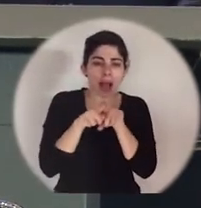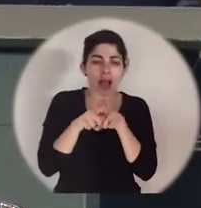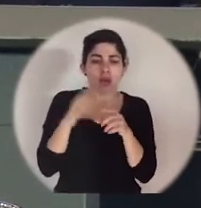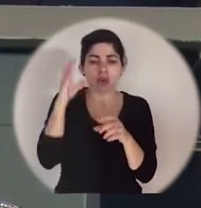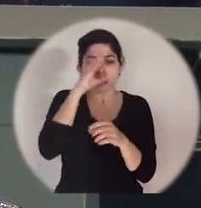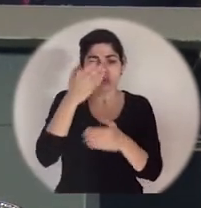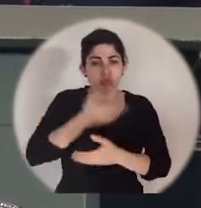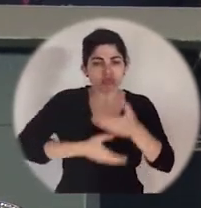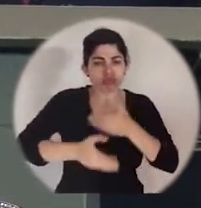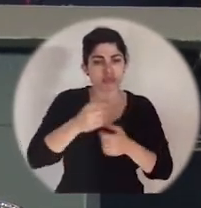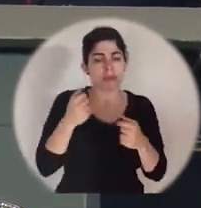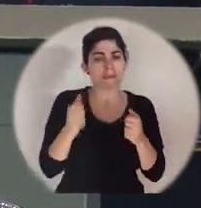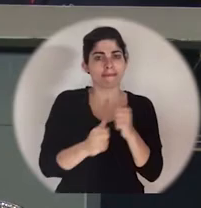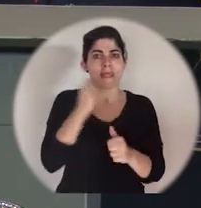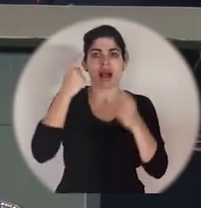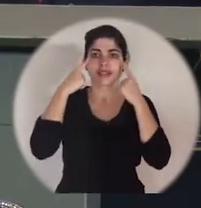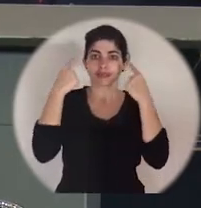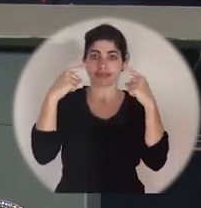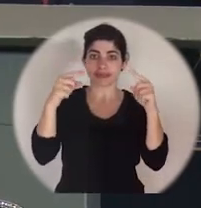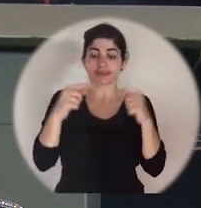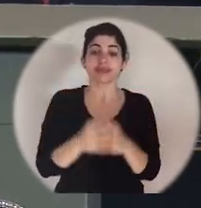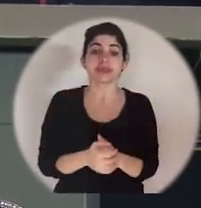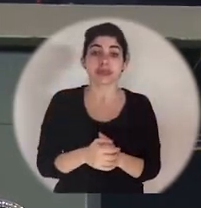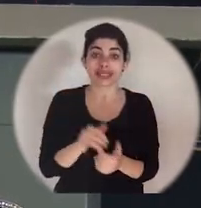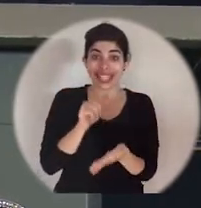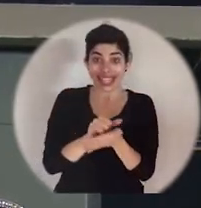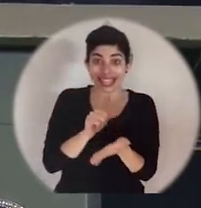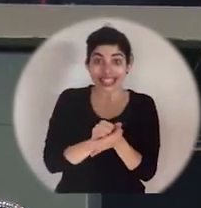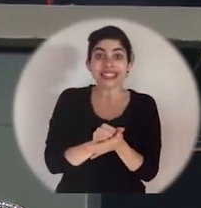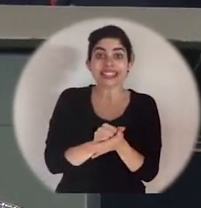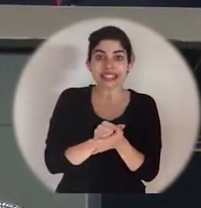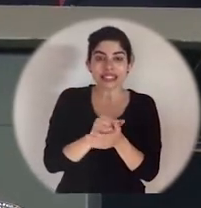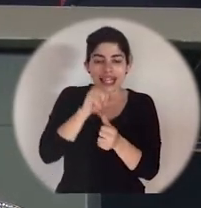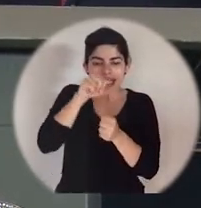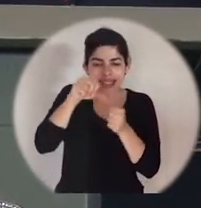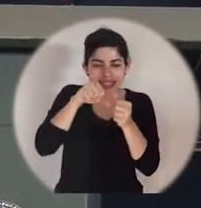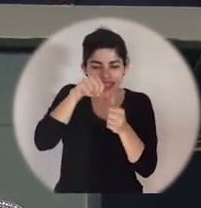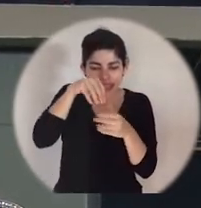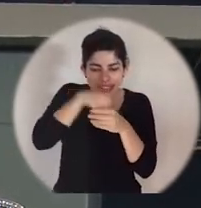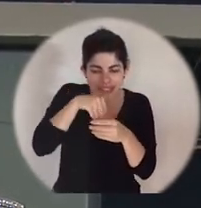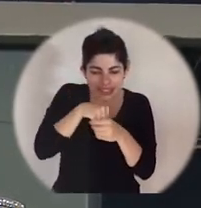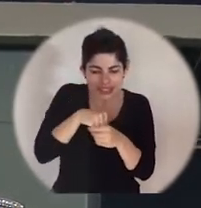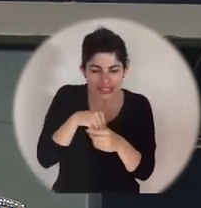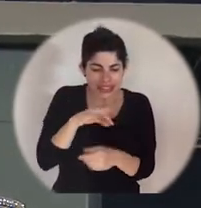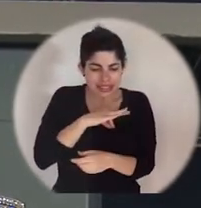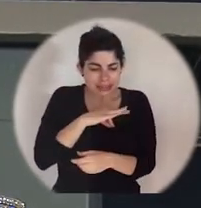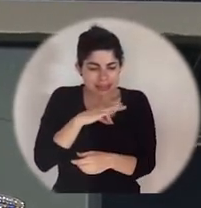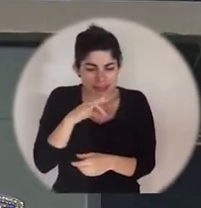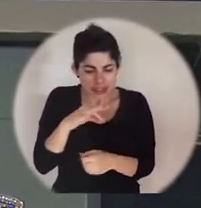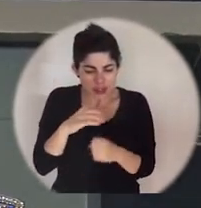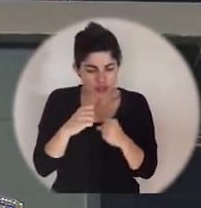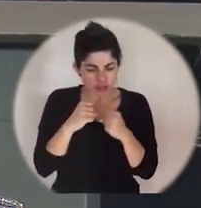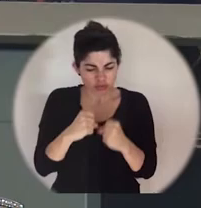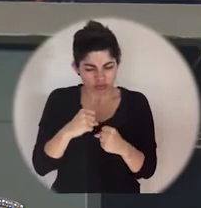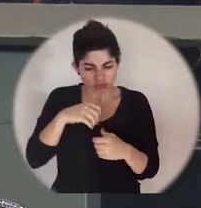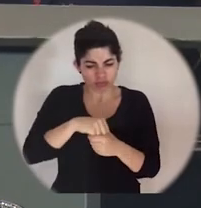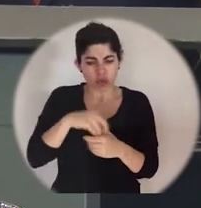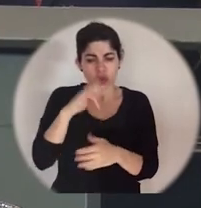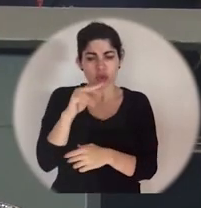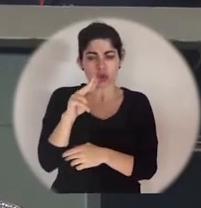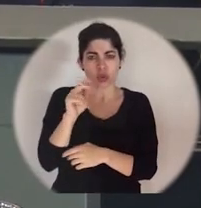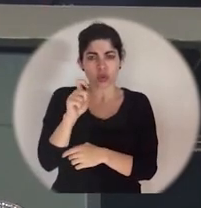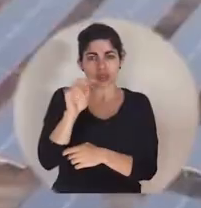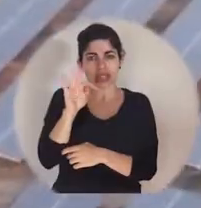cooperación cada vez más eficaces. Esta es la esencia, el espíritu sólido de Tuxtla,